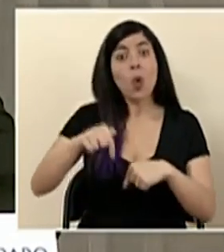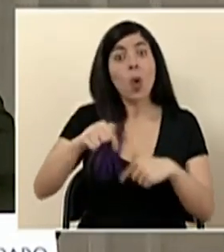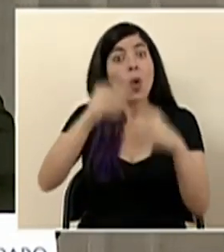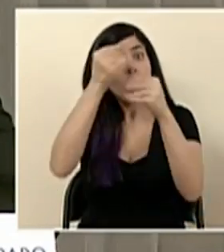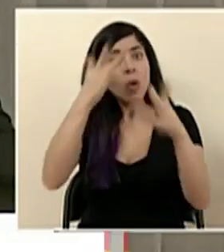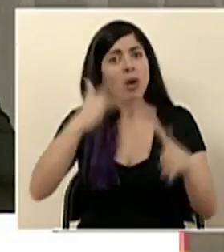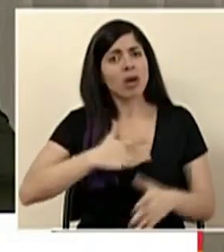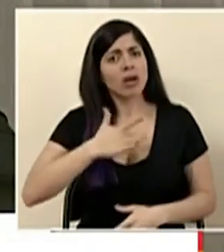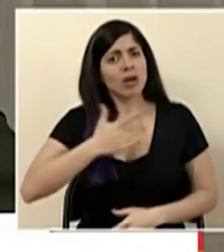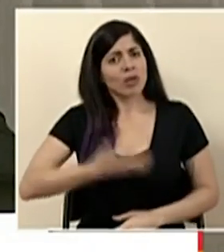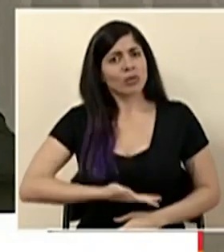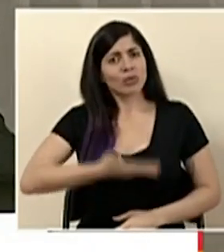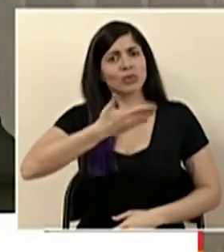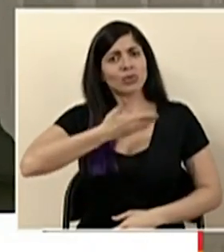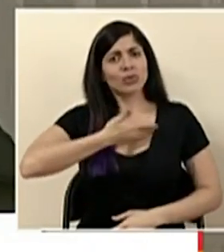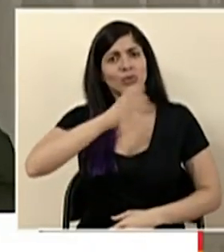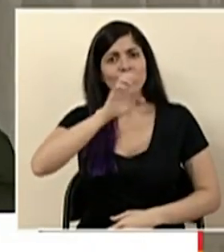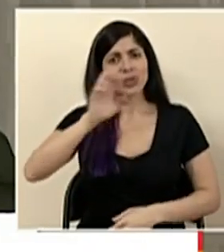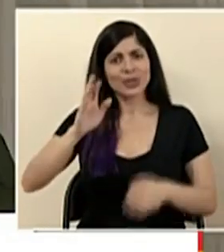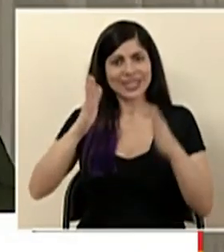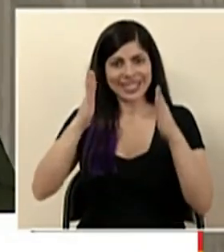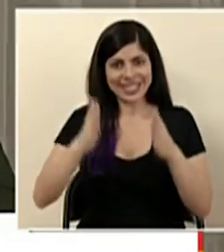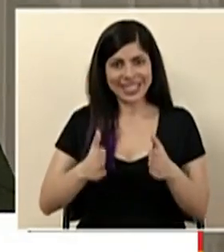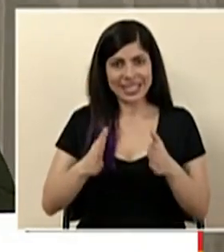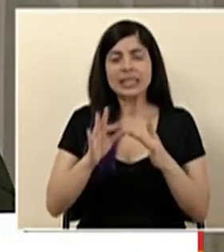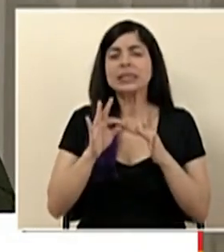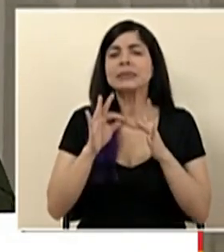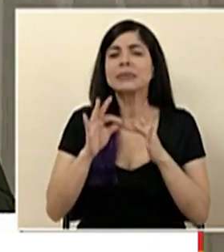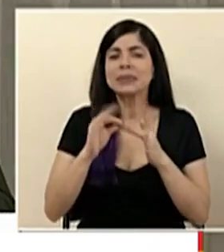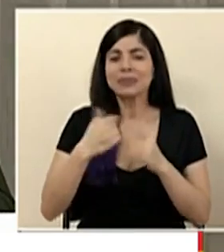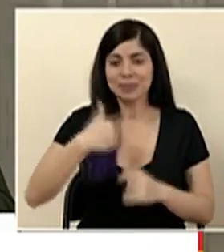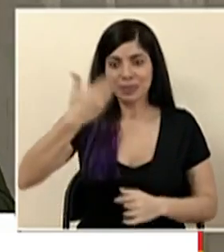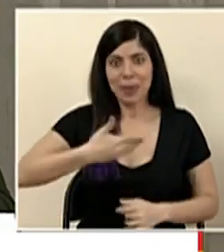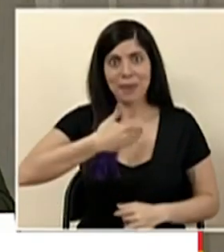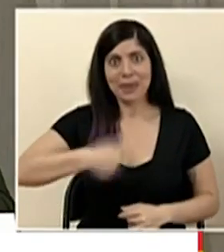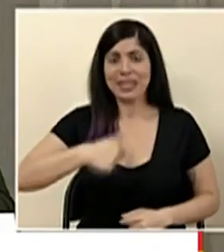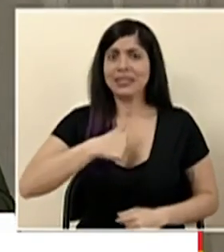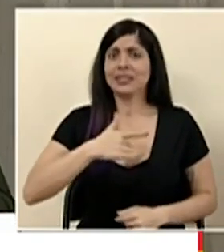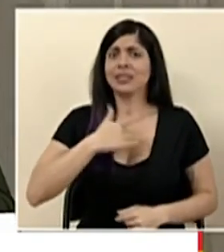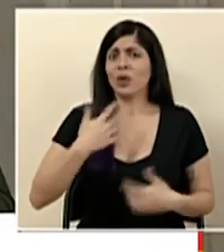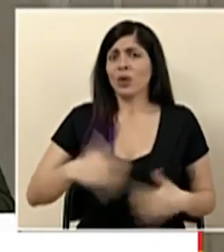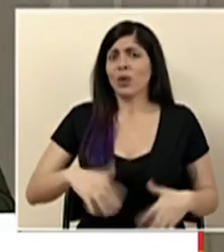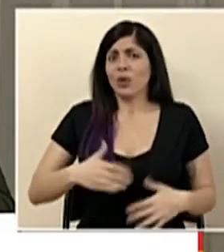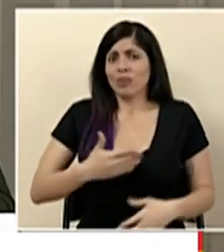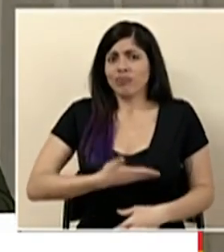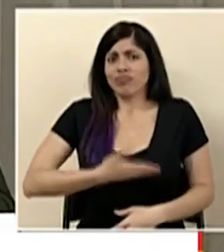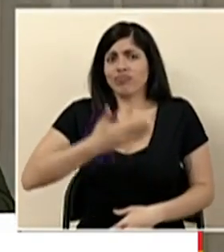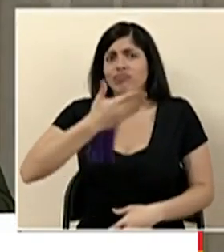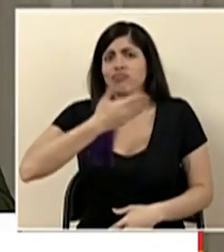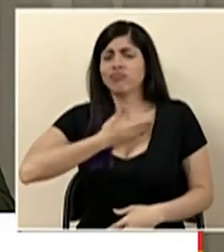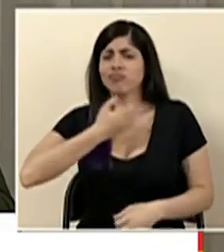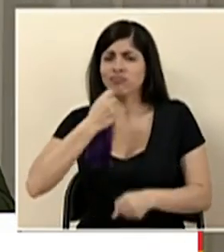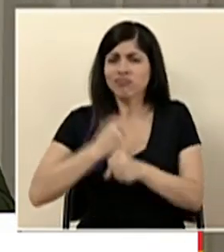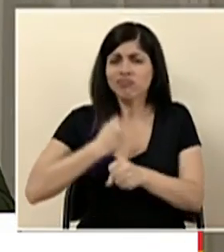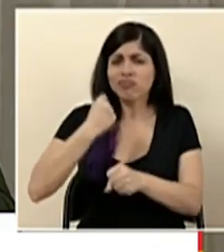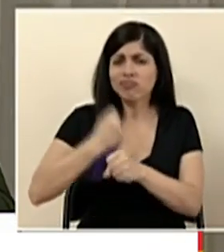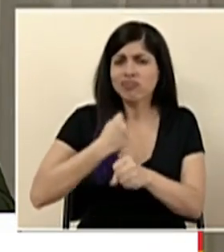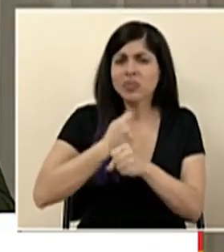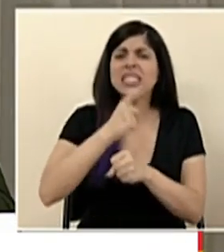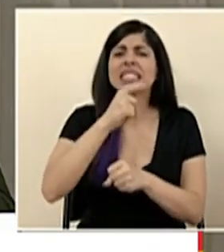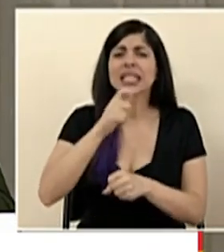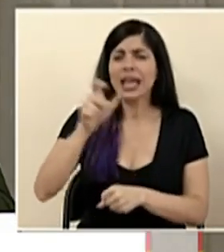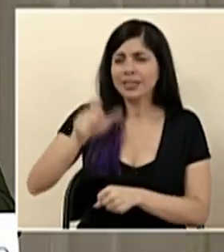nos llena de orgullo como costarricenses. Yo particularmente como presidente me siento muy orgulloso del trabajo que hacen nuestros